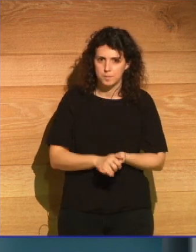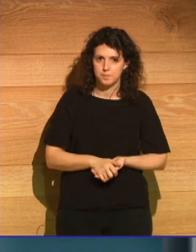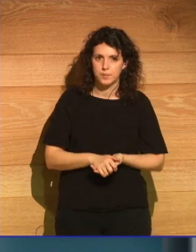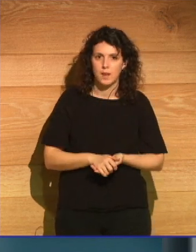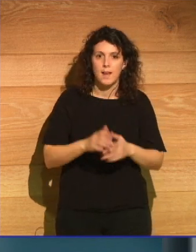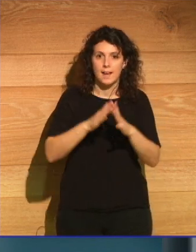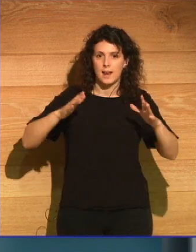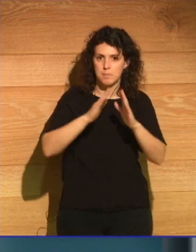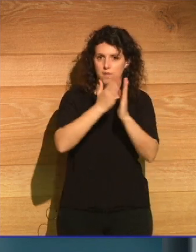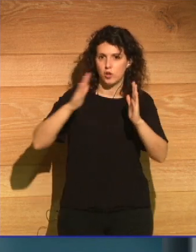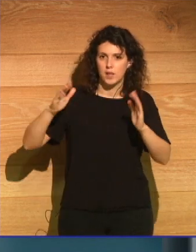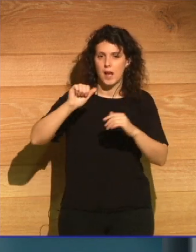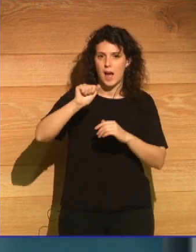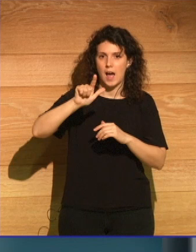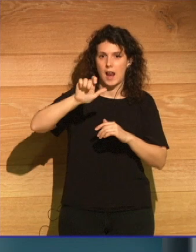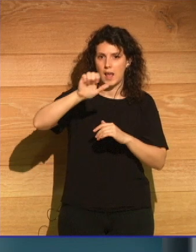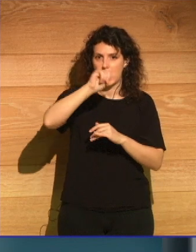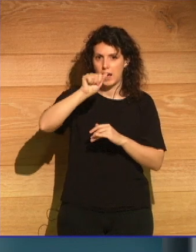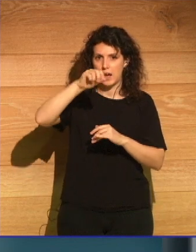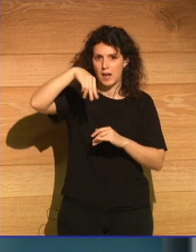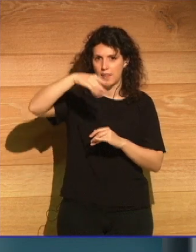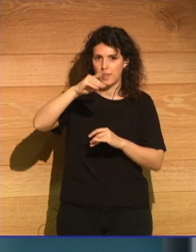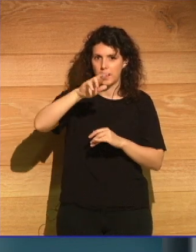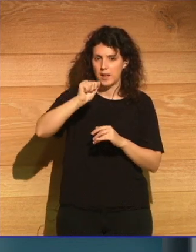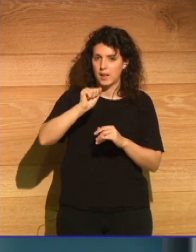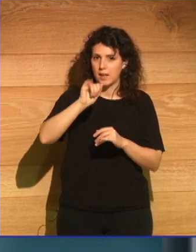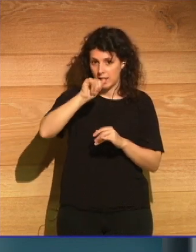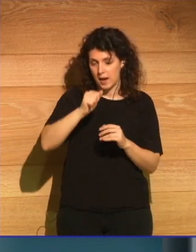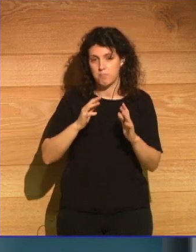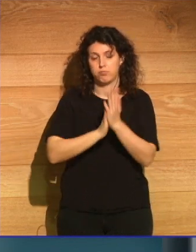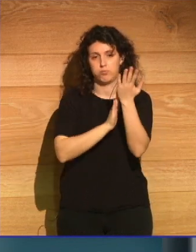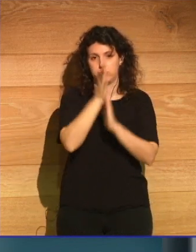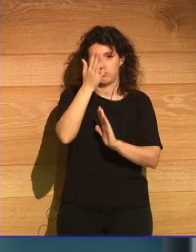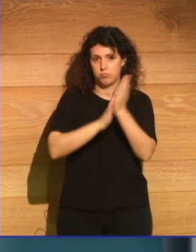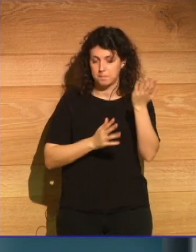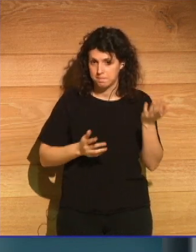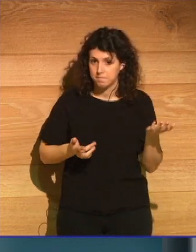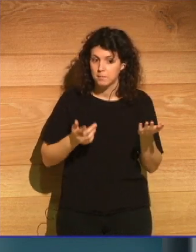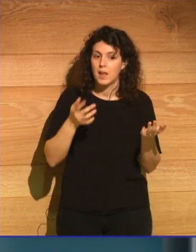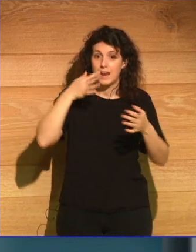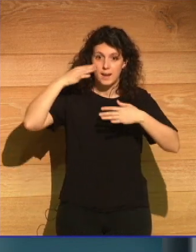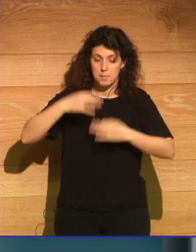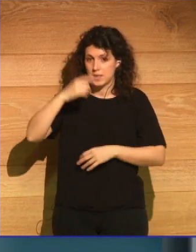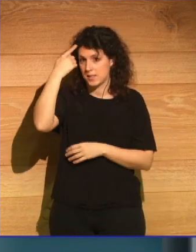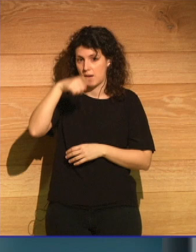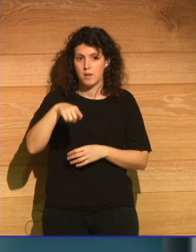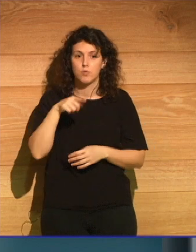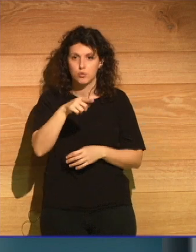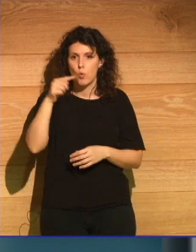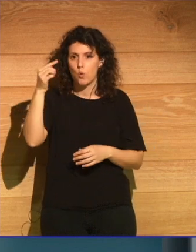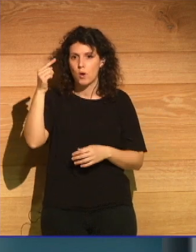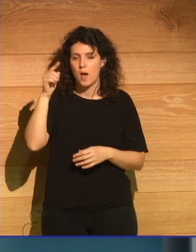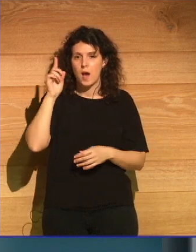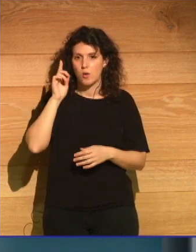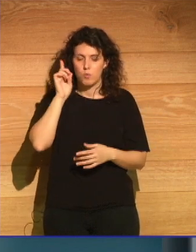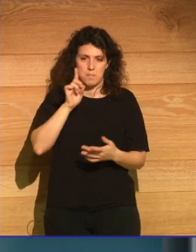biblioteca de Alejandría que se quemó aunque realmente sabemos que fue un mito no